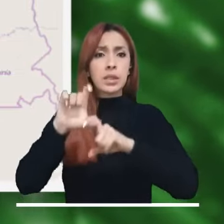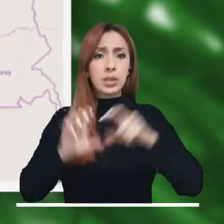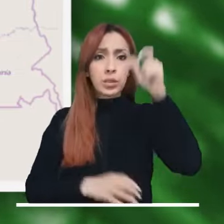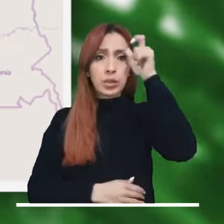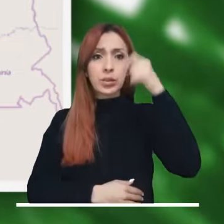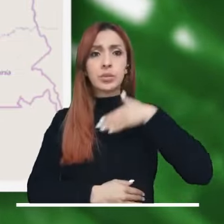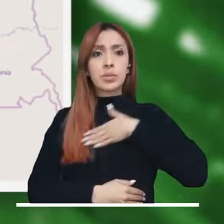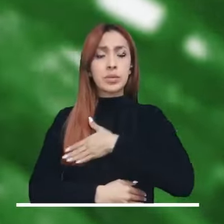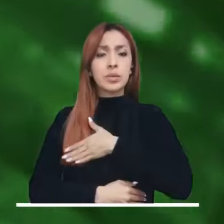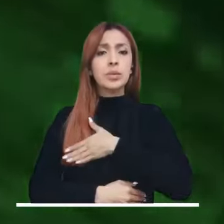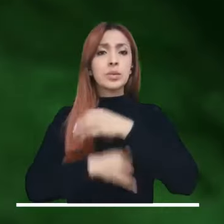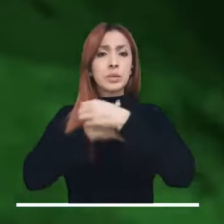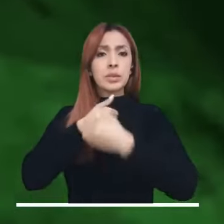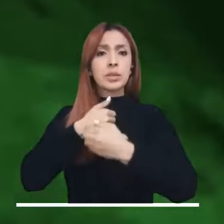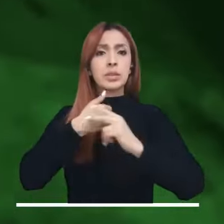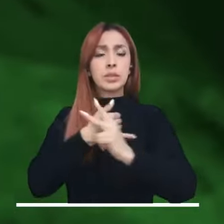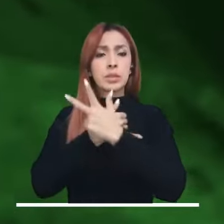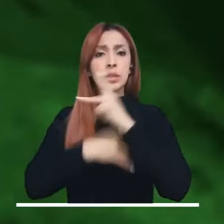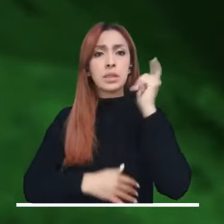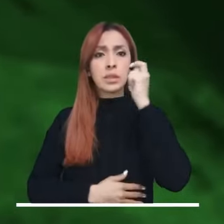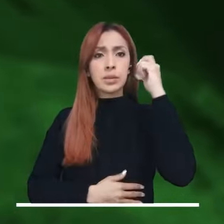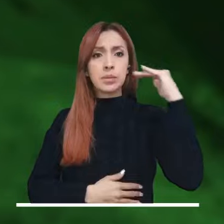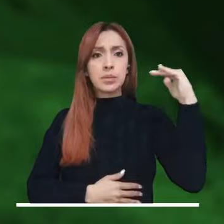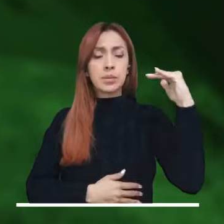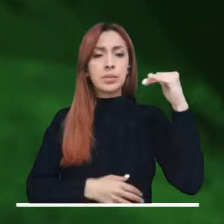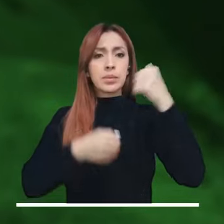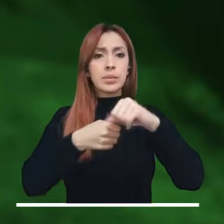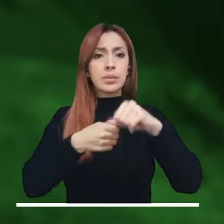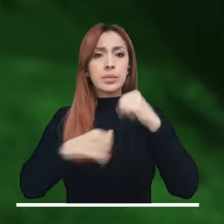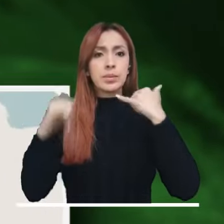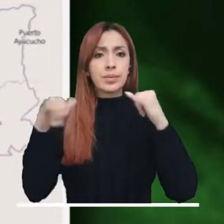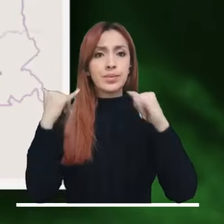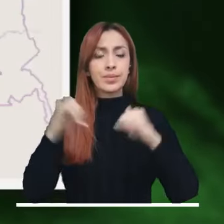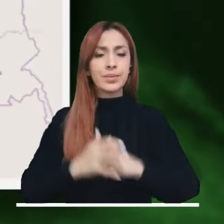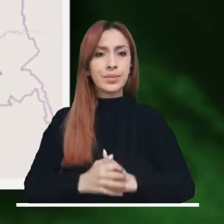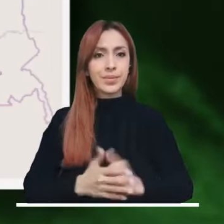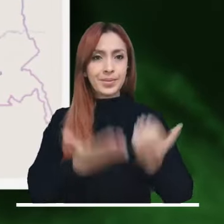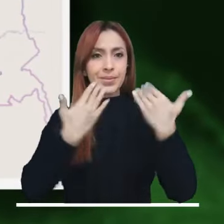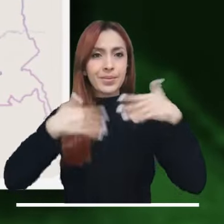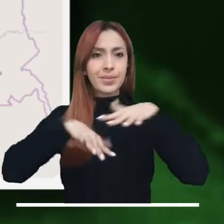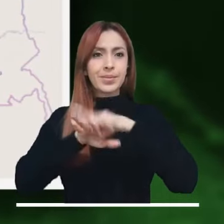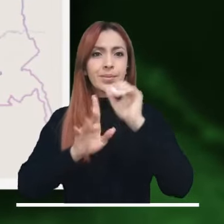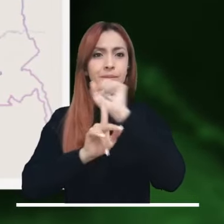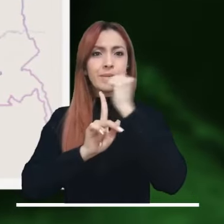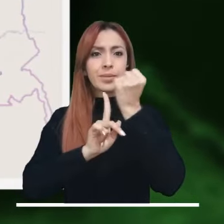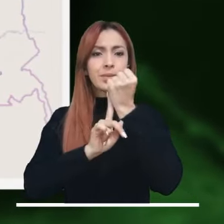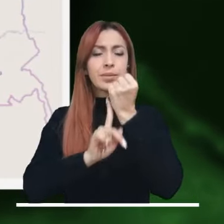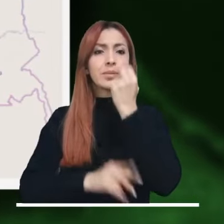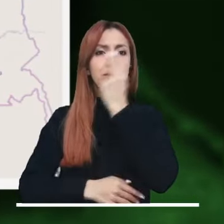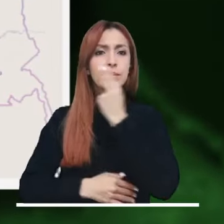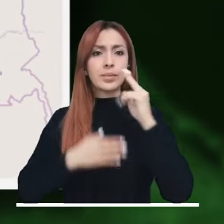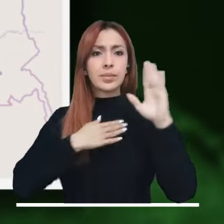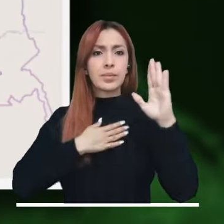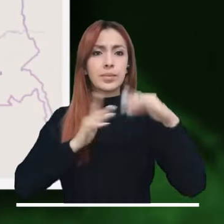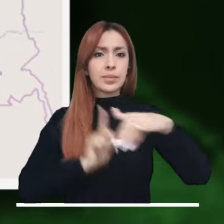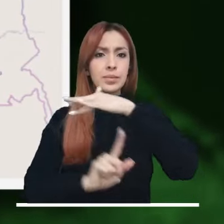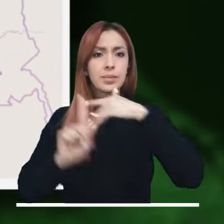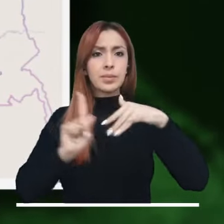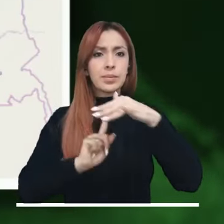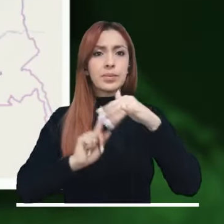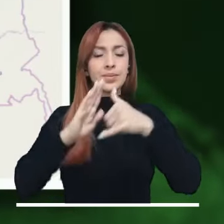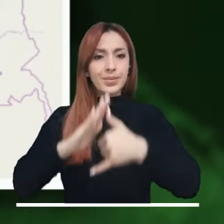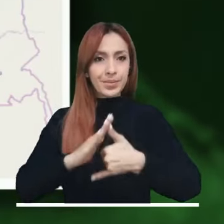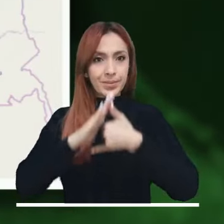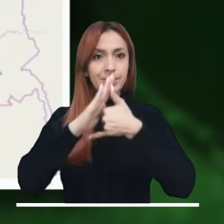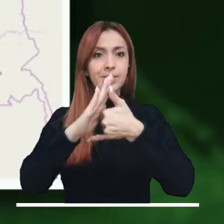Mucha atención a los deslizamientos que podrían surgir en Magdalena, La Guajira, Córdoba, Bolívar, El Pacífico, Los Andes, Meta,